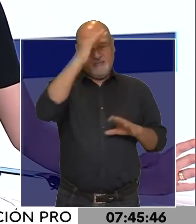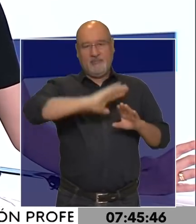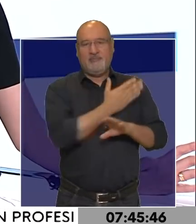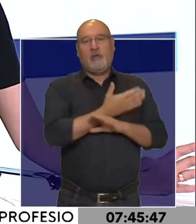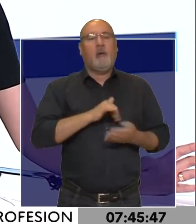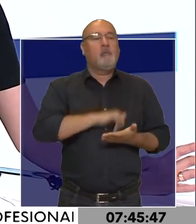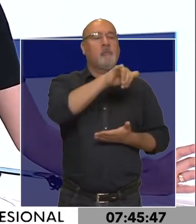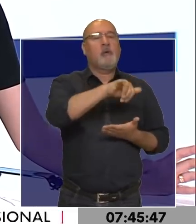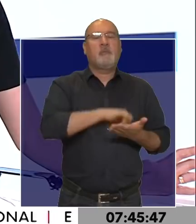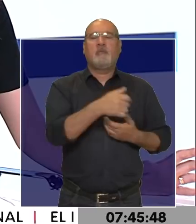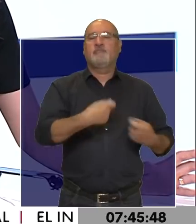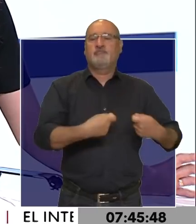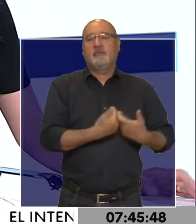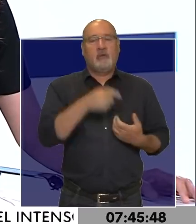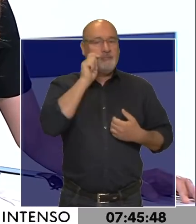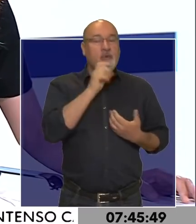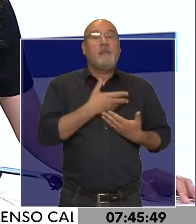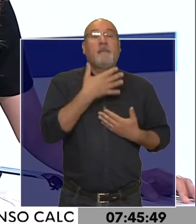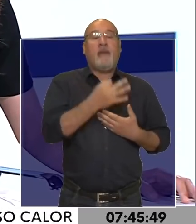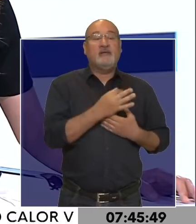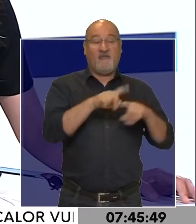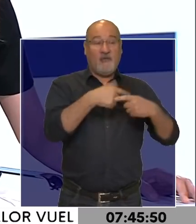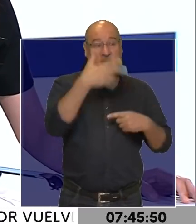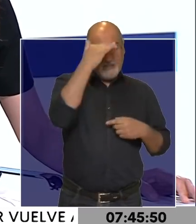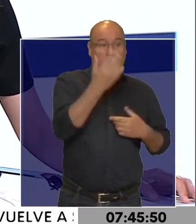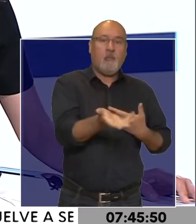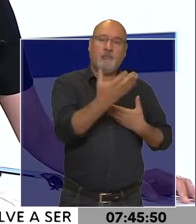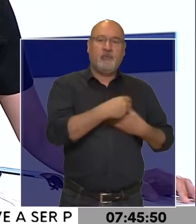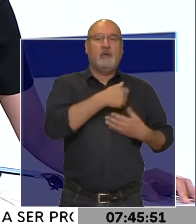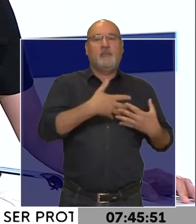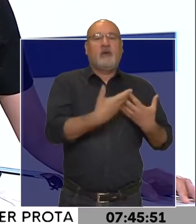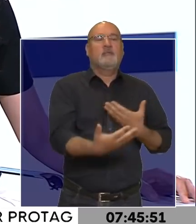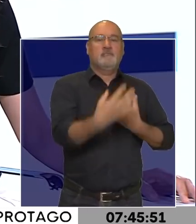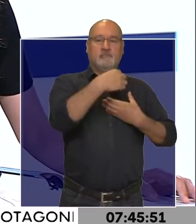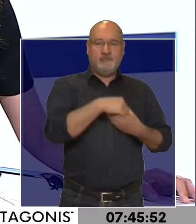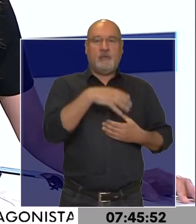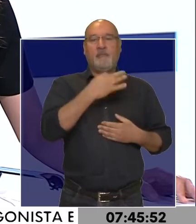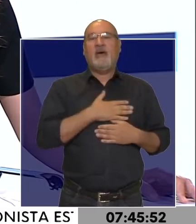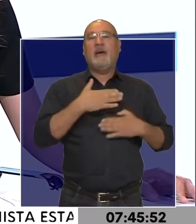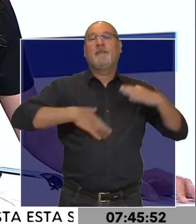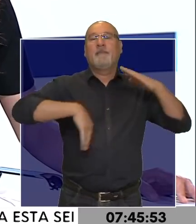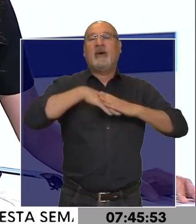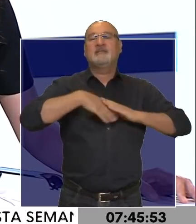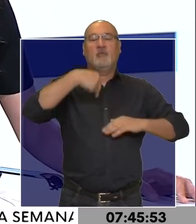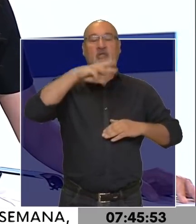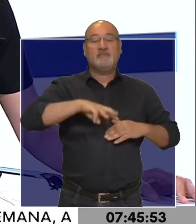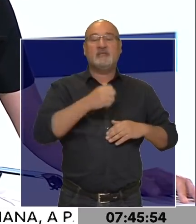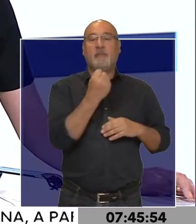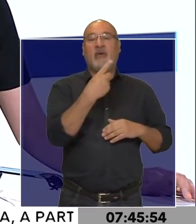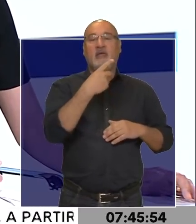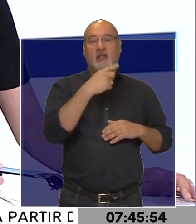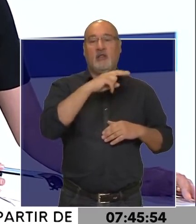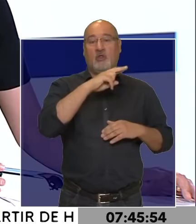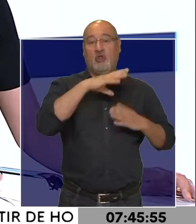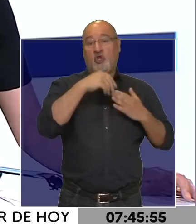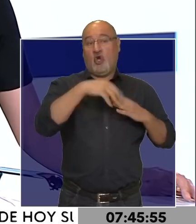vuelos comerciales, se facilitará el reagrupamiento familiar y, muy importante, se levanta el tope de mil dólares trimestrales para las remesas que